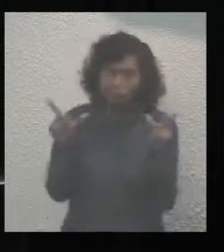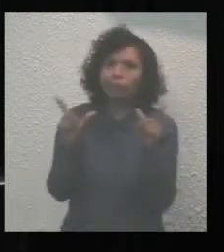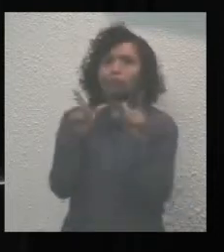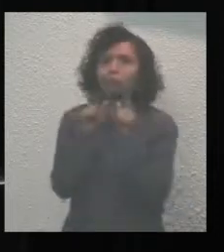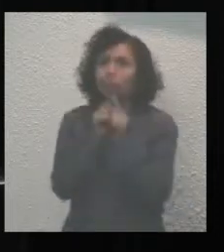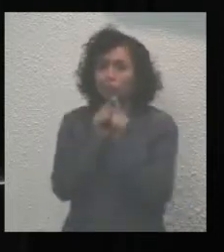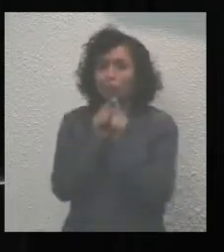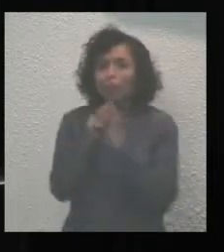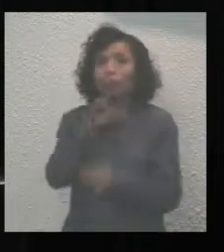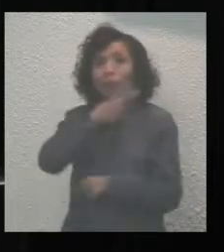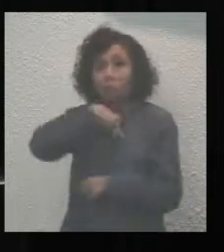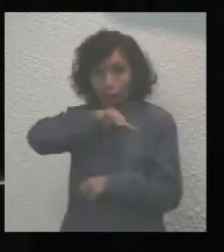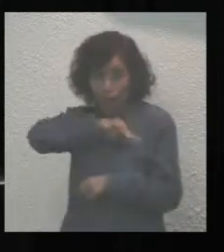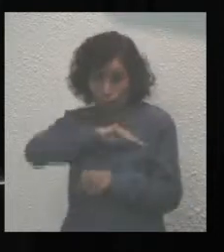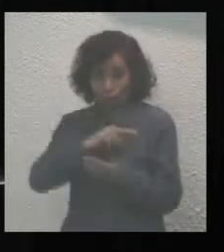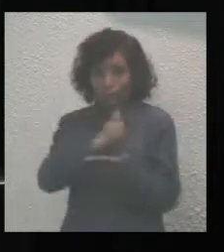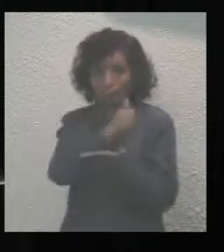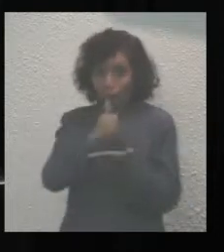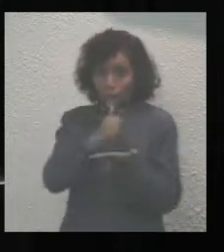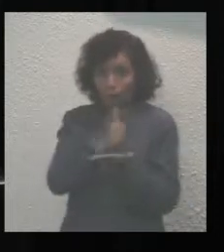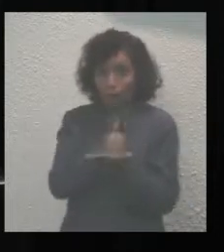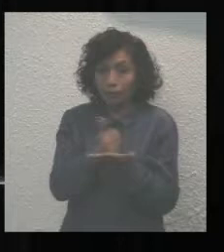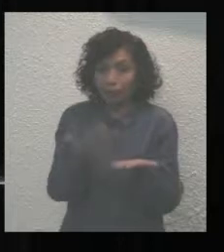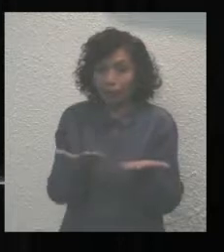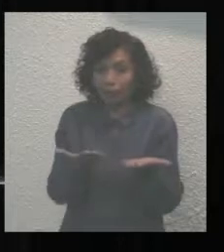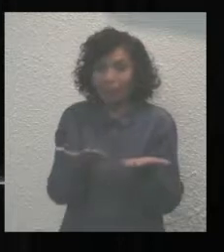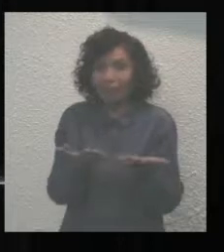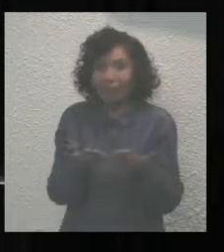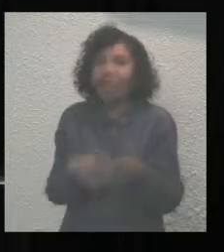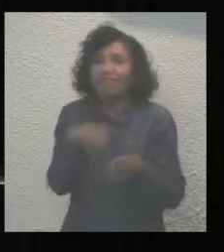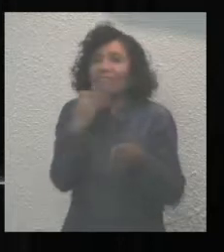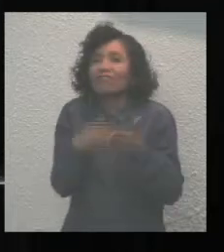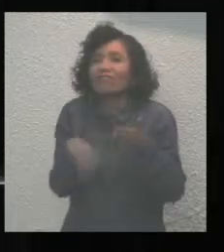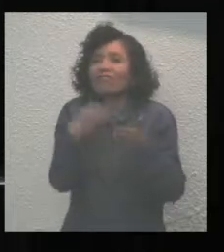a nuestra capital del Estado se le ha quedado a deber.